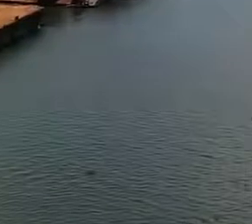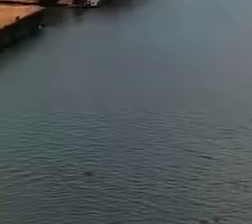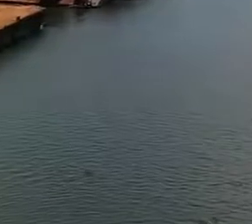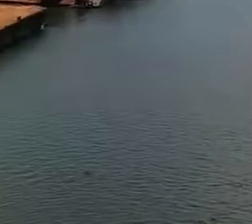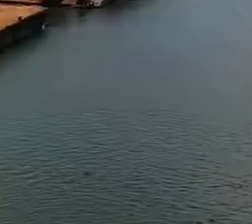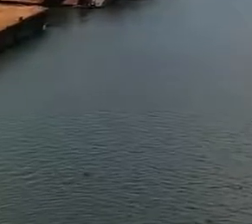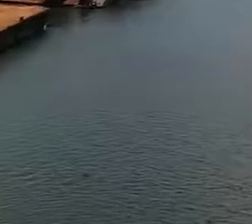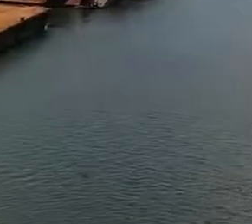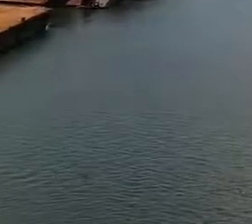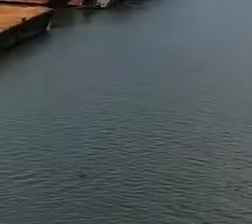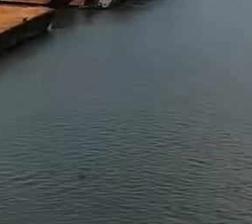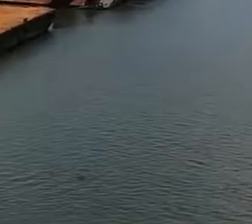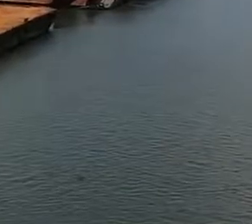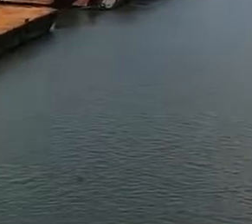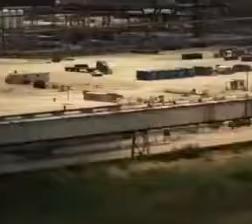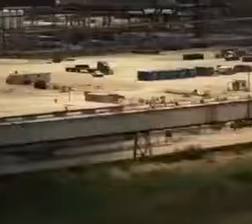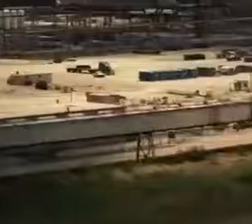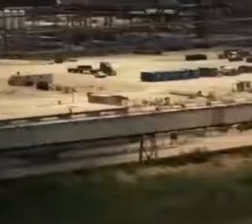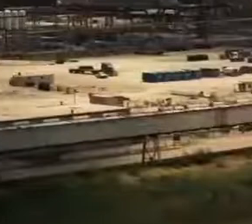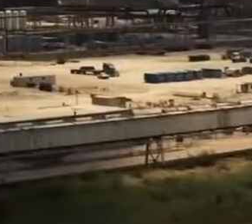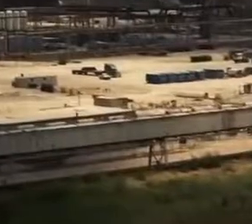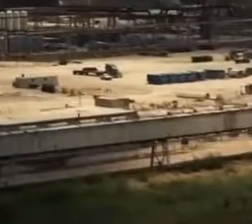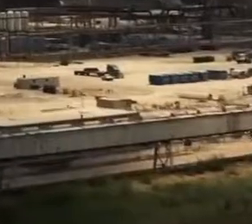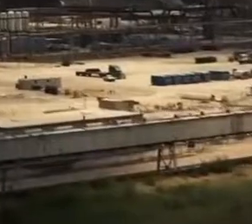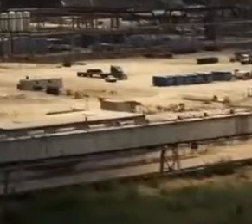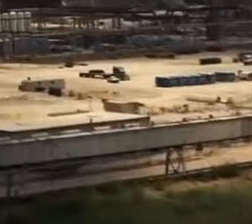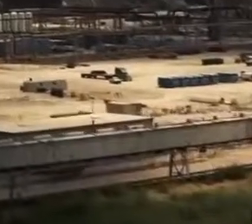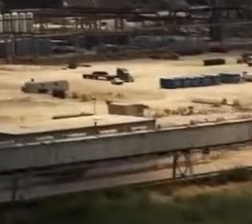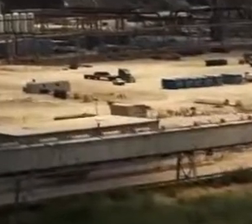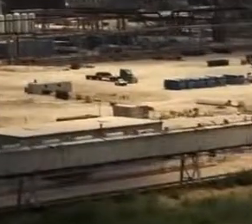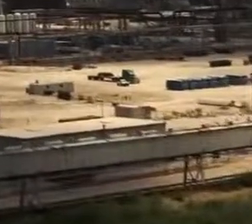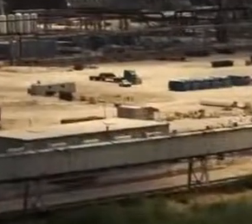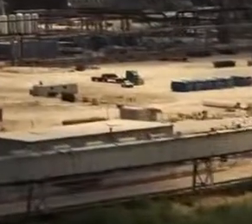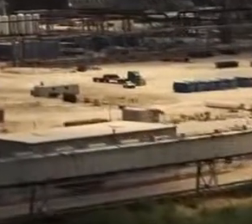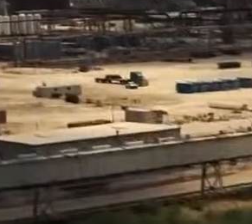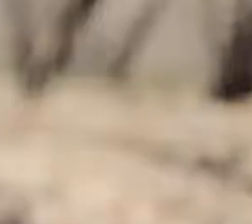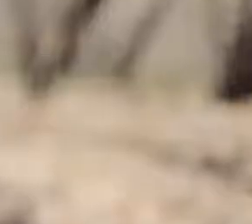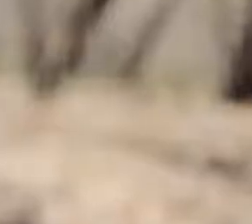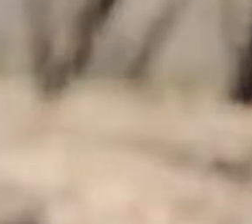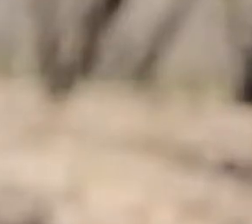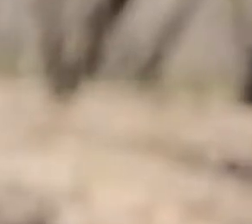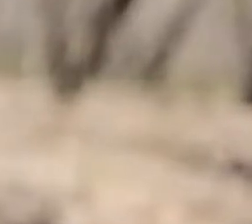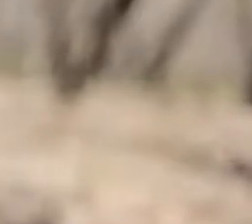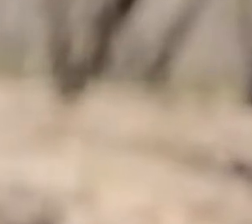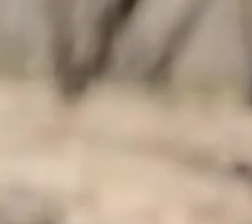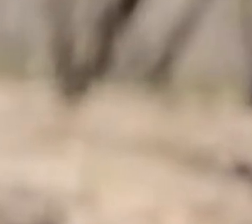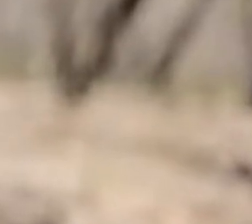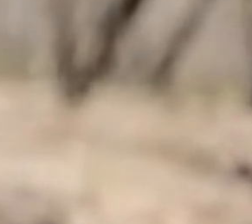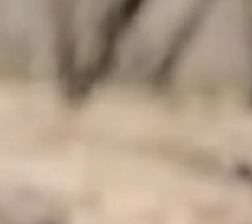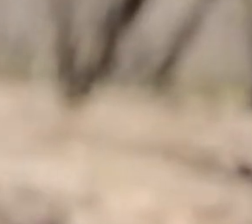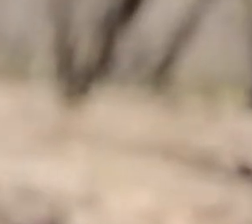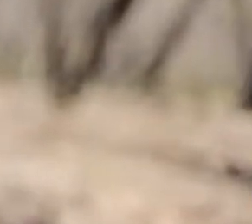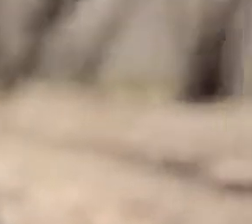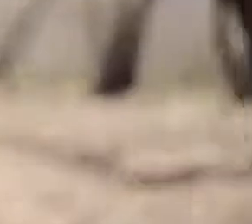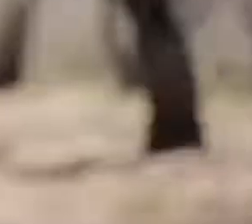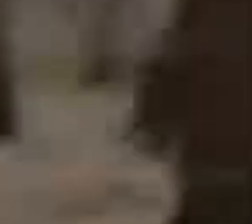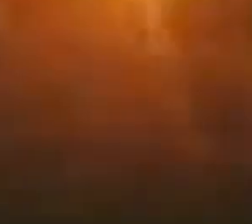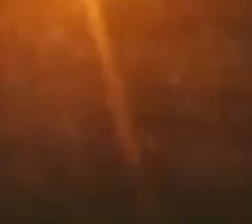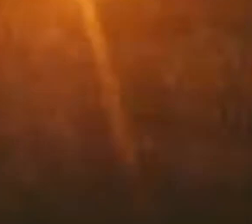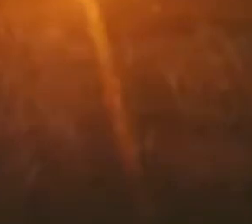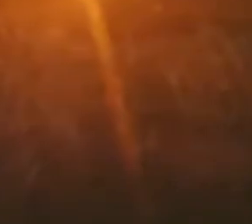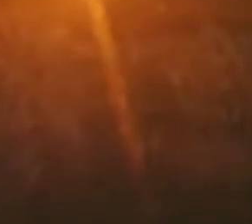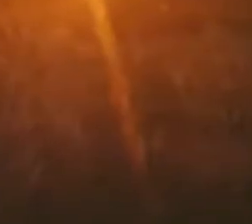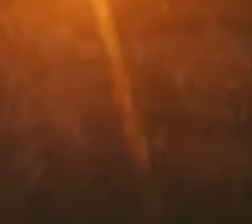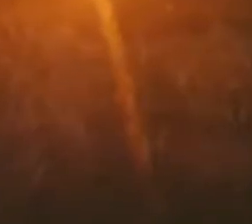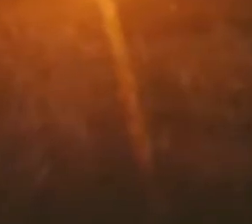que dar tanto que hacer y hacerlo requiere el mutuo apoyo entre el pueblo y el gobierno